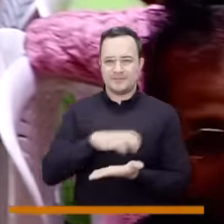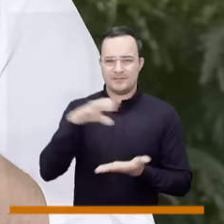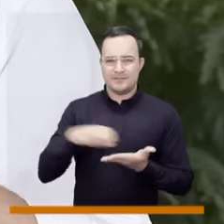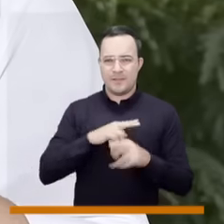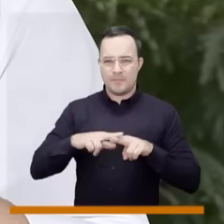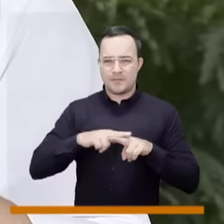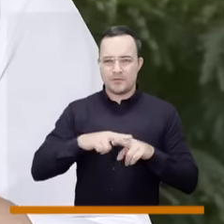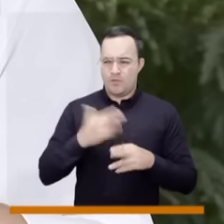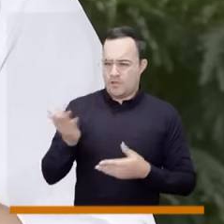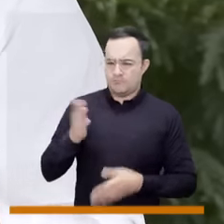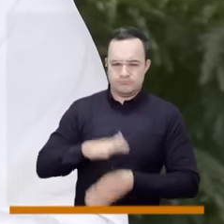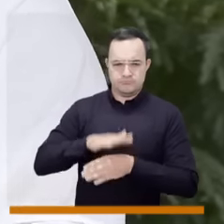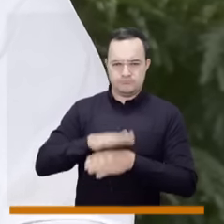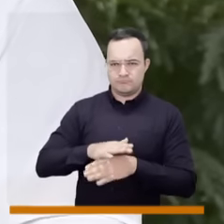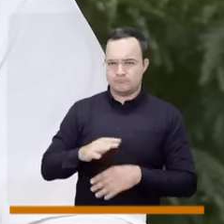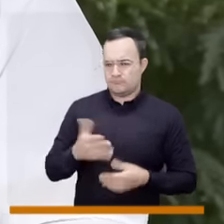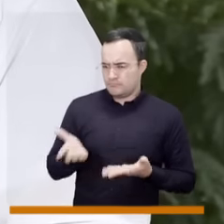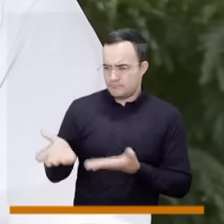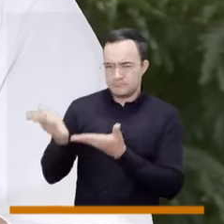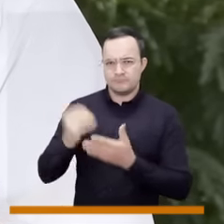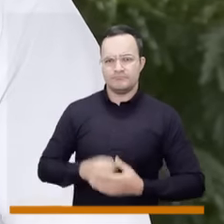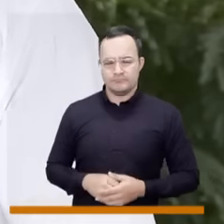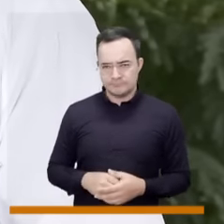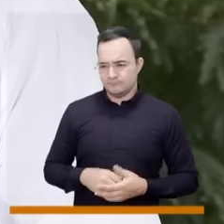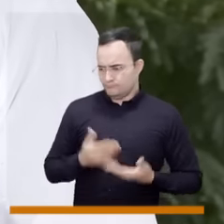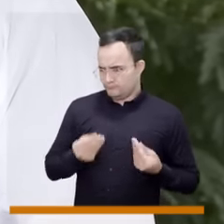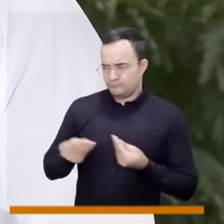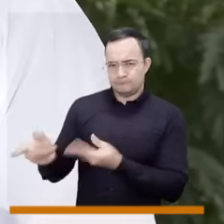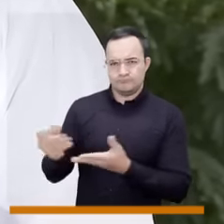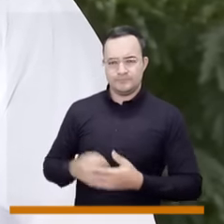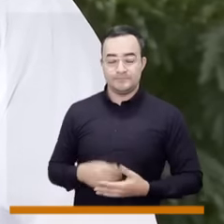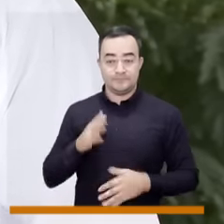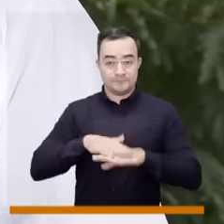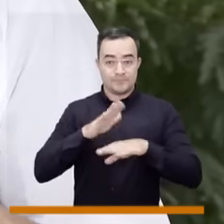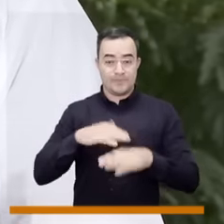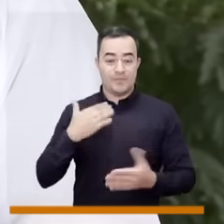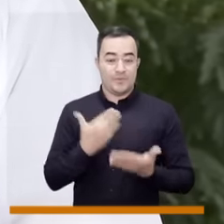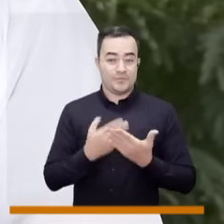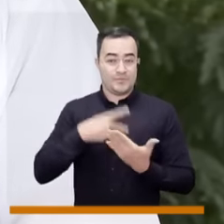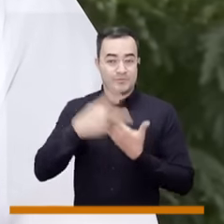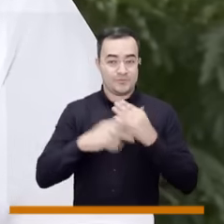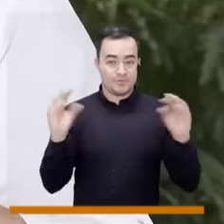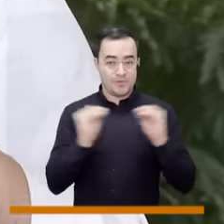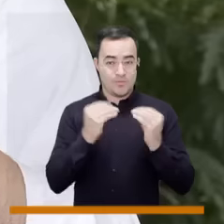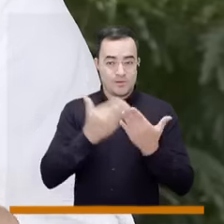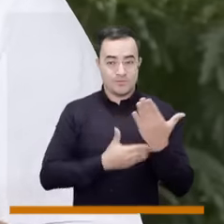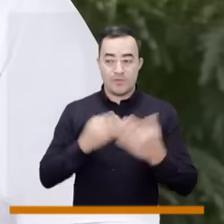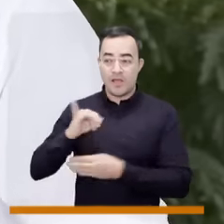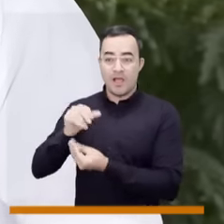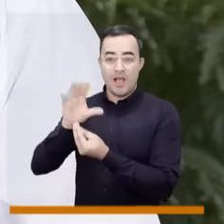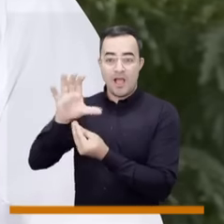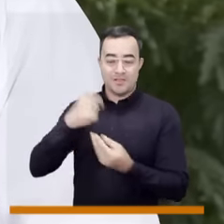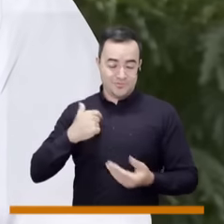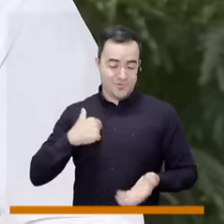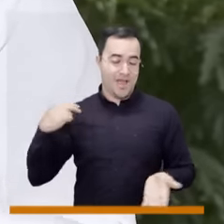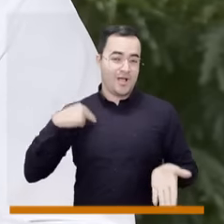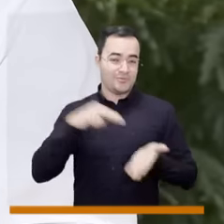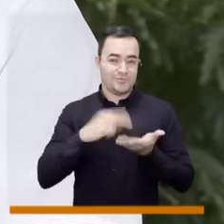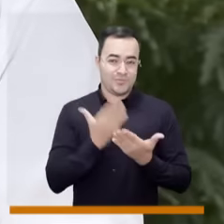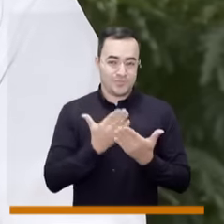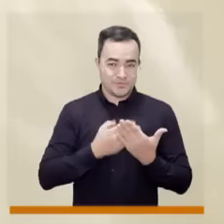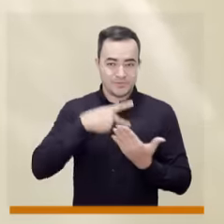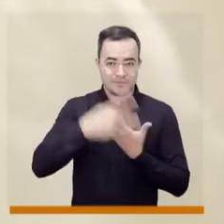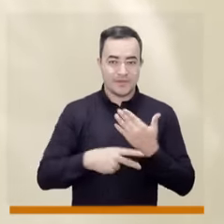compartimos algo muy bonito. En estos cuatro años, a través de un acuerdo donde soy autor, logramos entregarle a las juntas de acción comunal